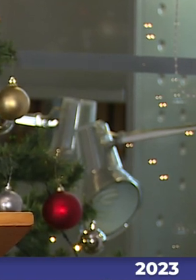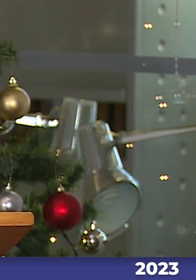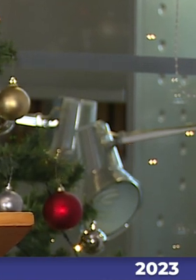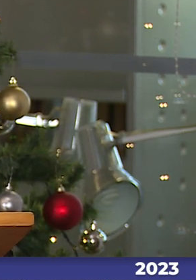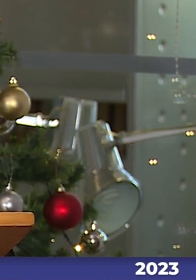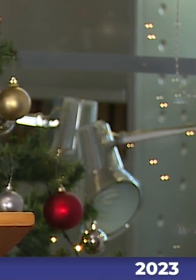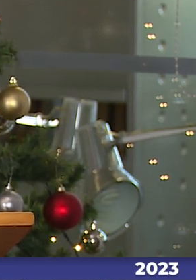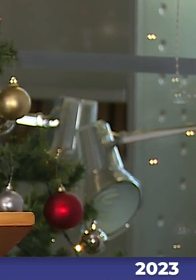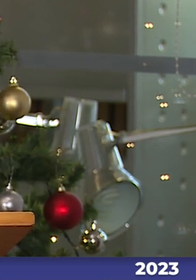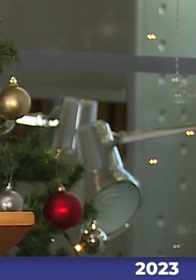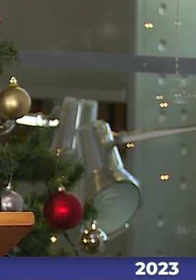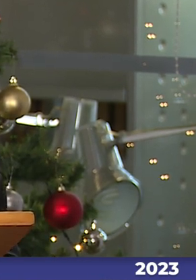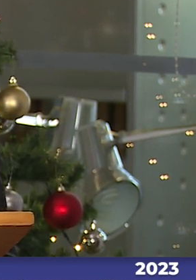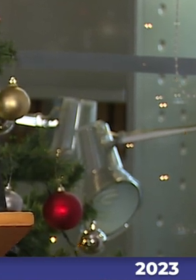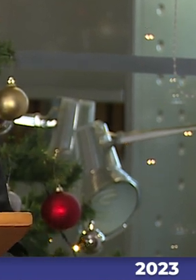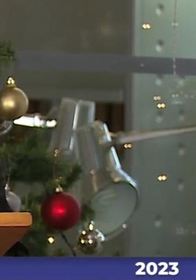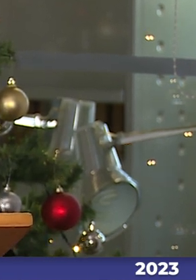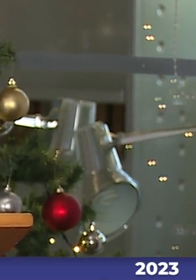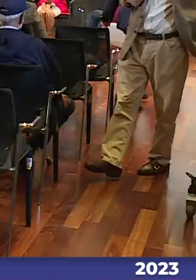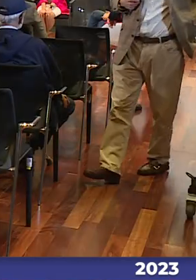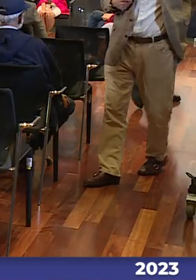don Juan Antonio Coloma Correa